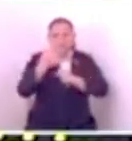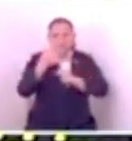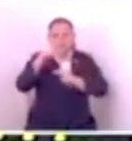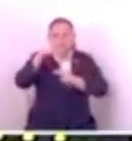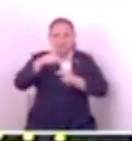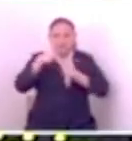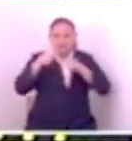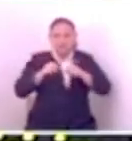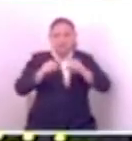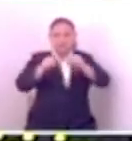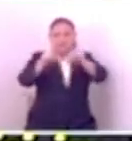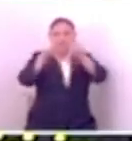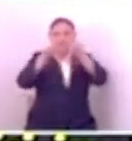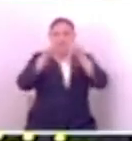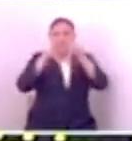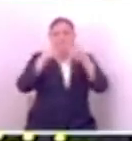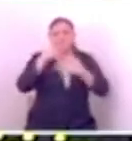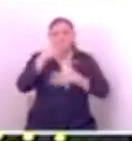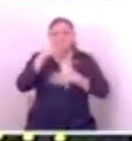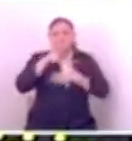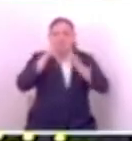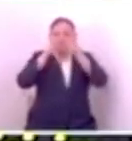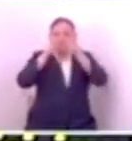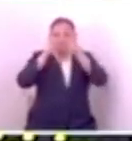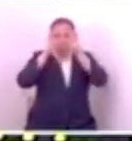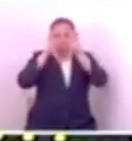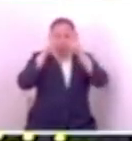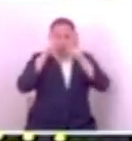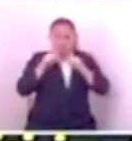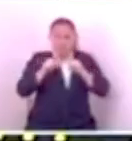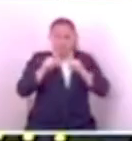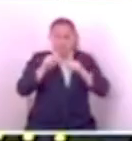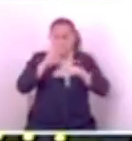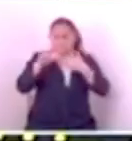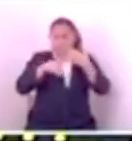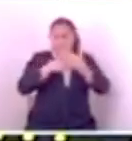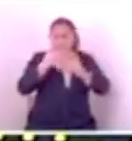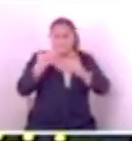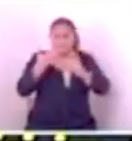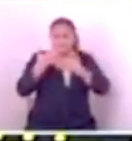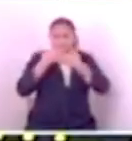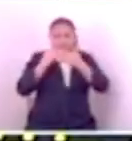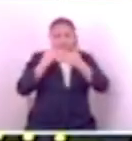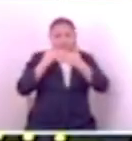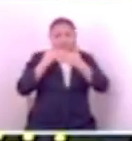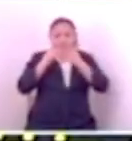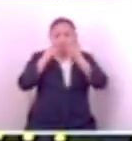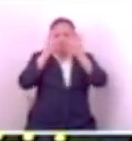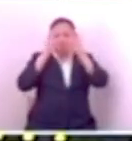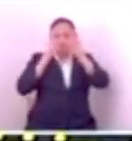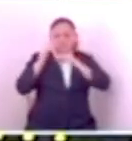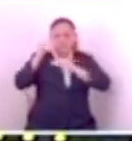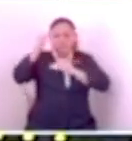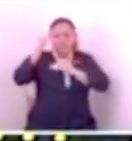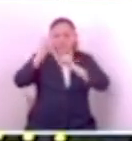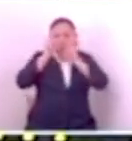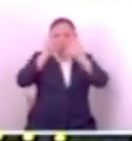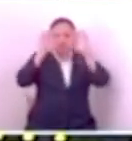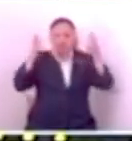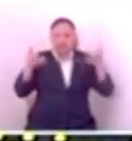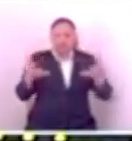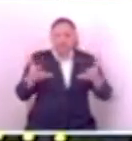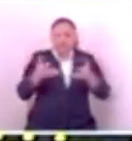que esto sí continúe. Cuando uno escucha, de todos los niveles, incluso a nivel internacional,